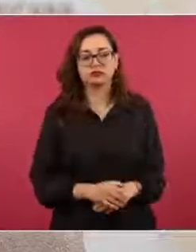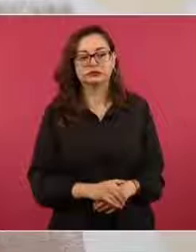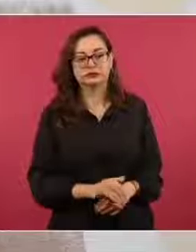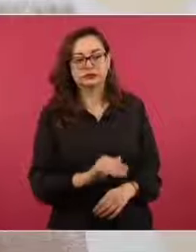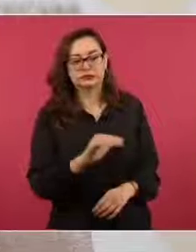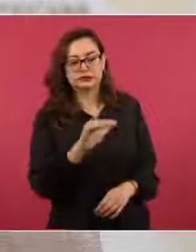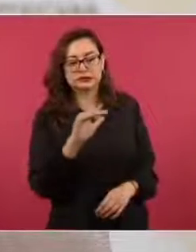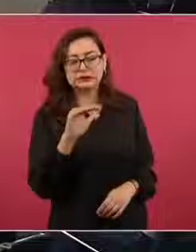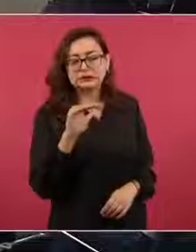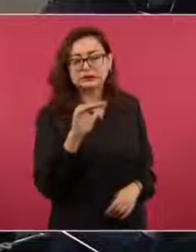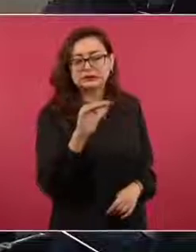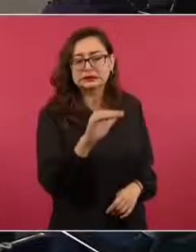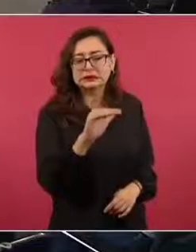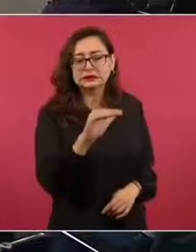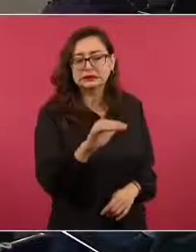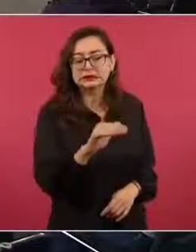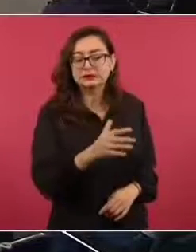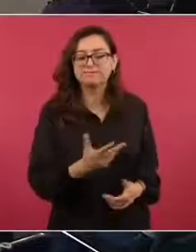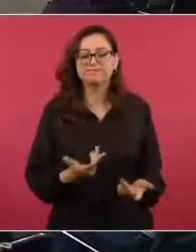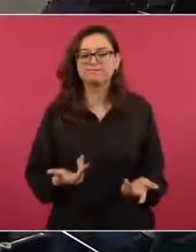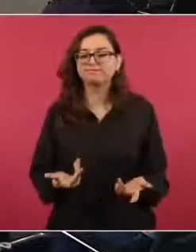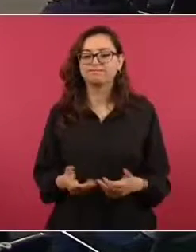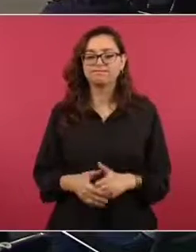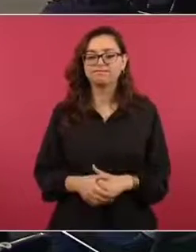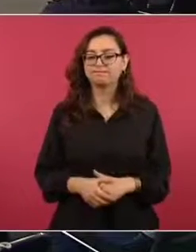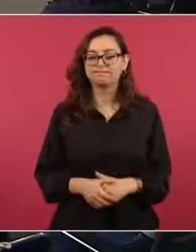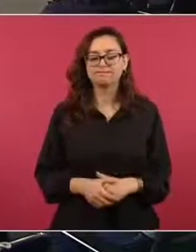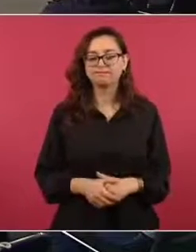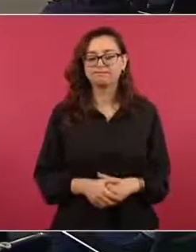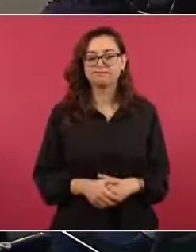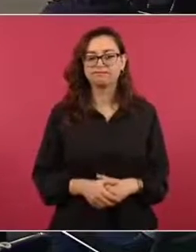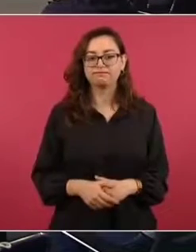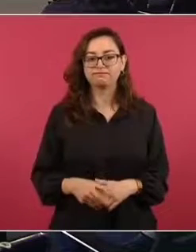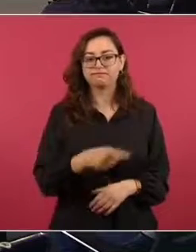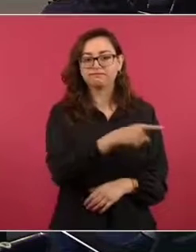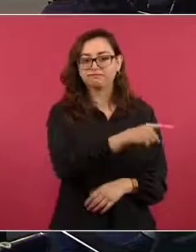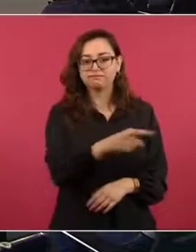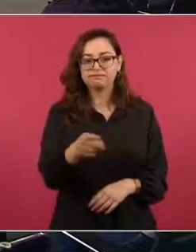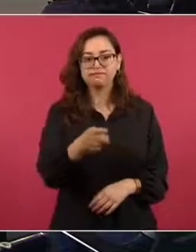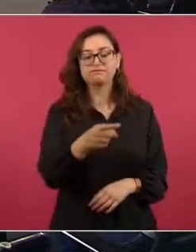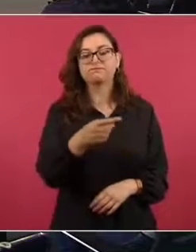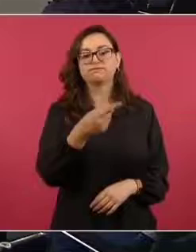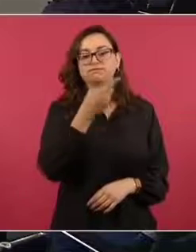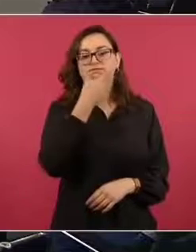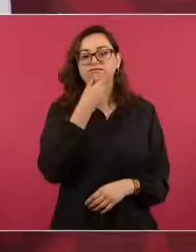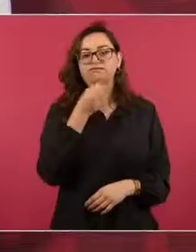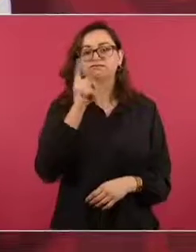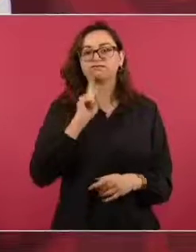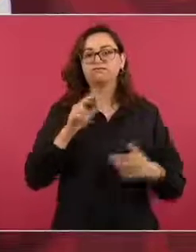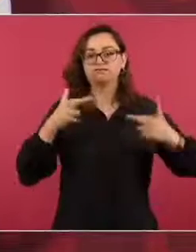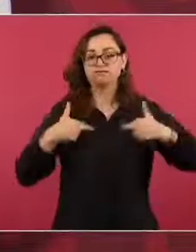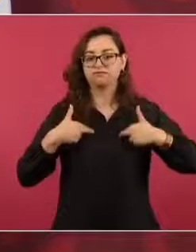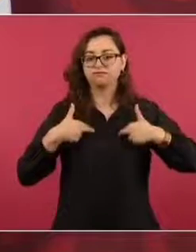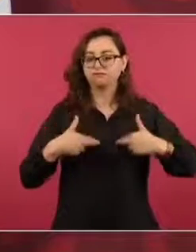mujeres, hombres de Estado, mucho menos de nación.